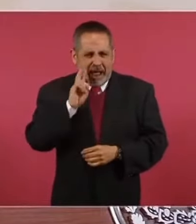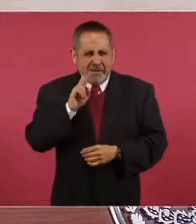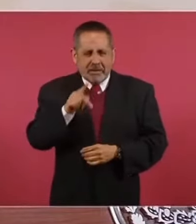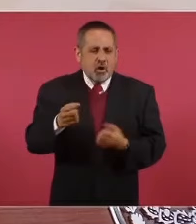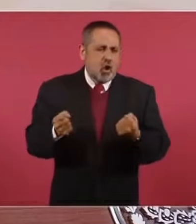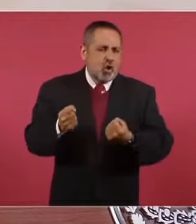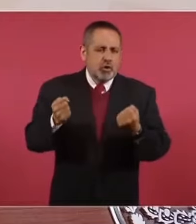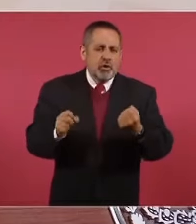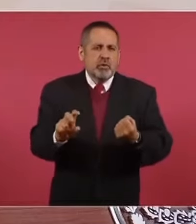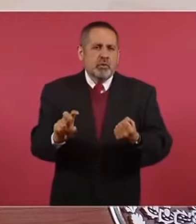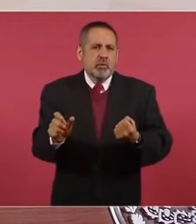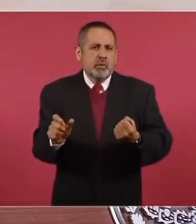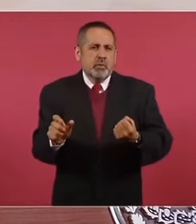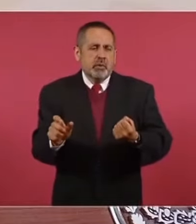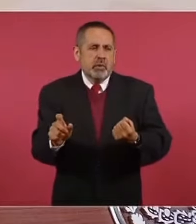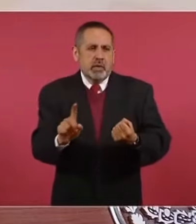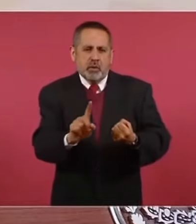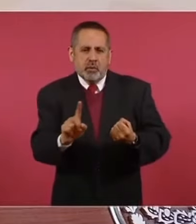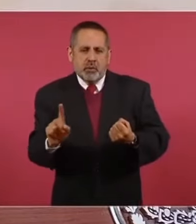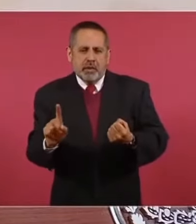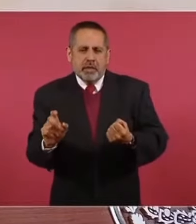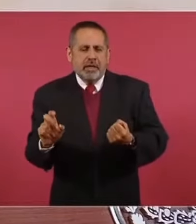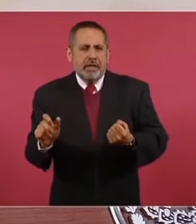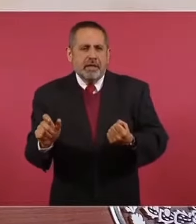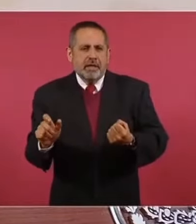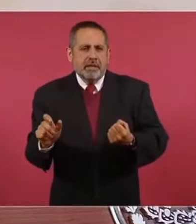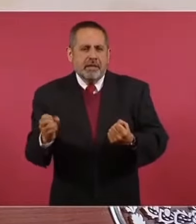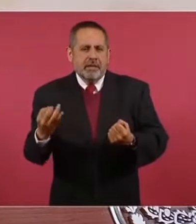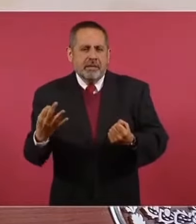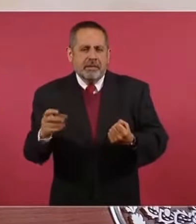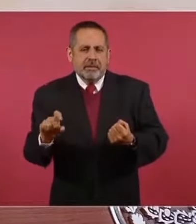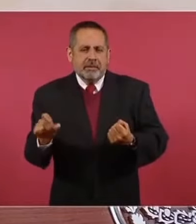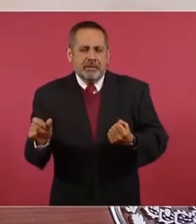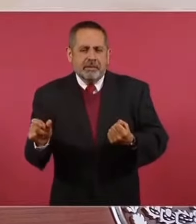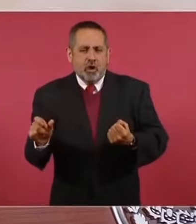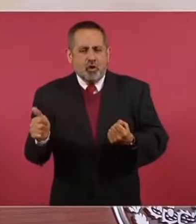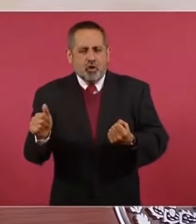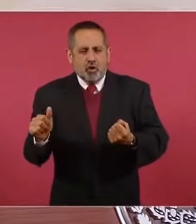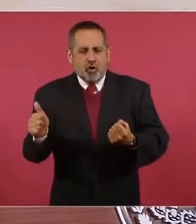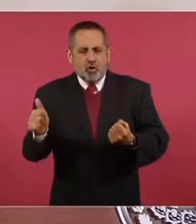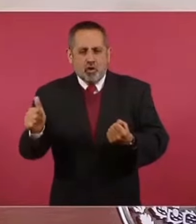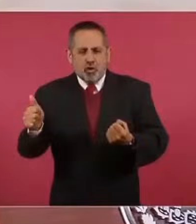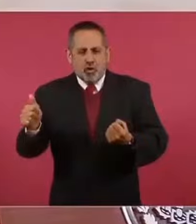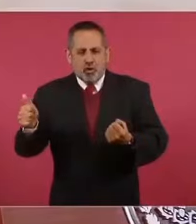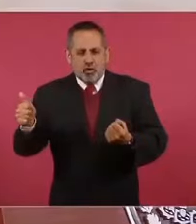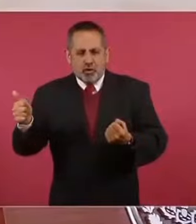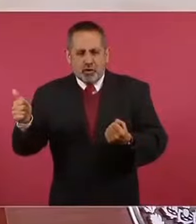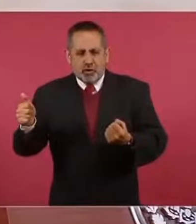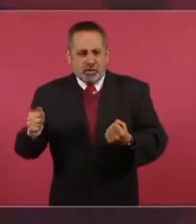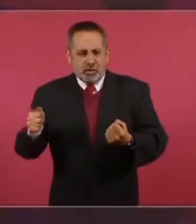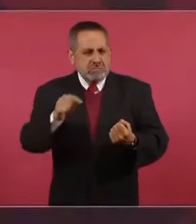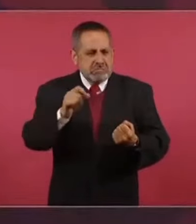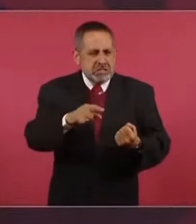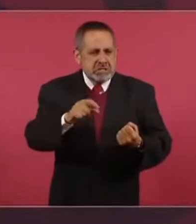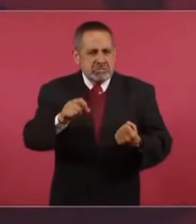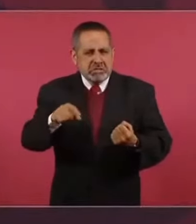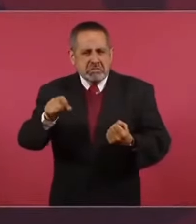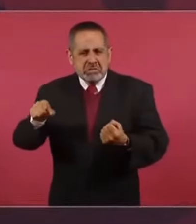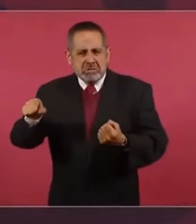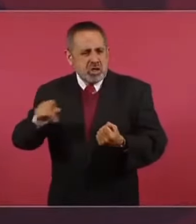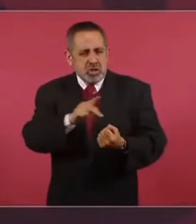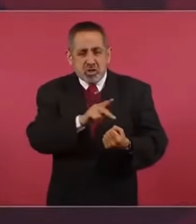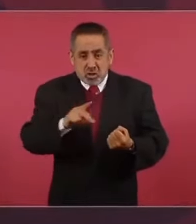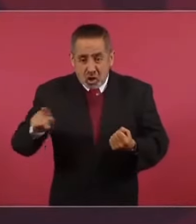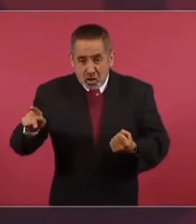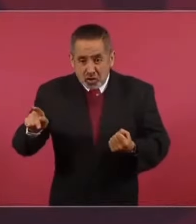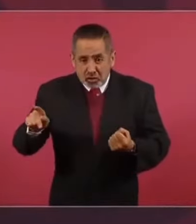Vas en el carro, escucha los noticieros. Y luego le cambias a otro. Y le cambias, y le cambias, y le cambias. Y vas